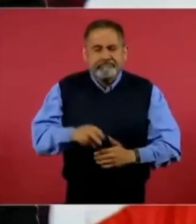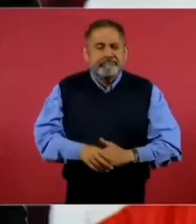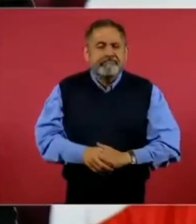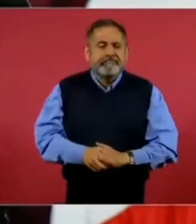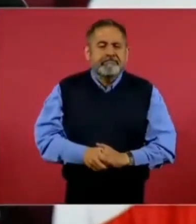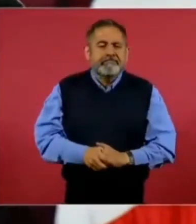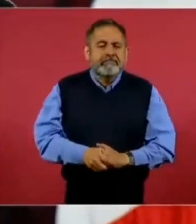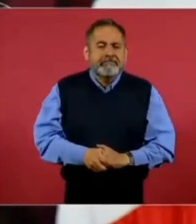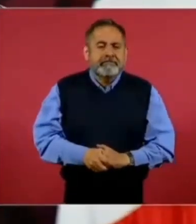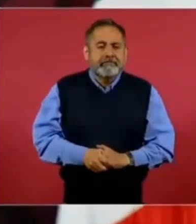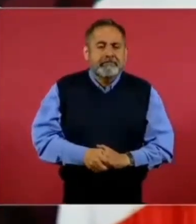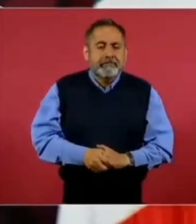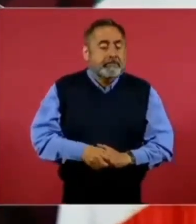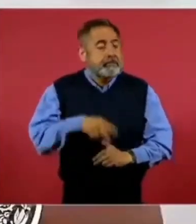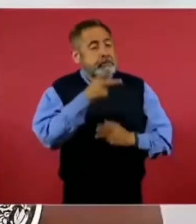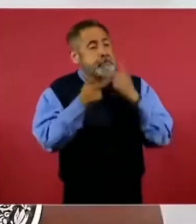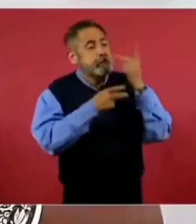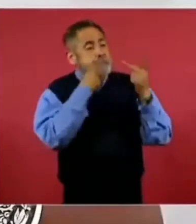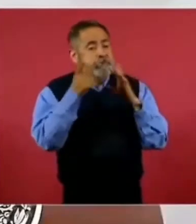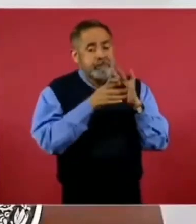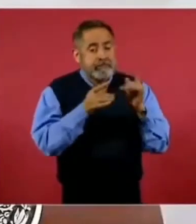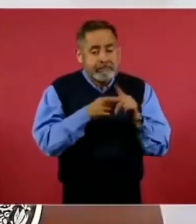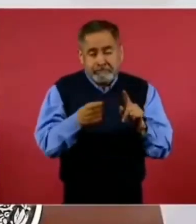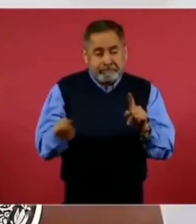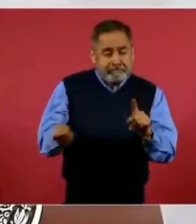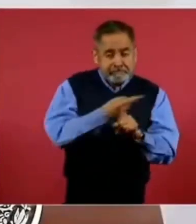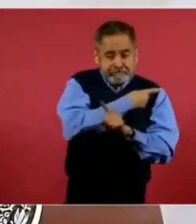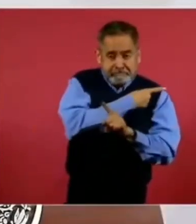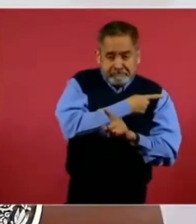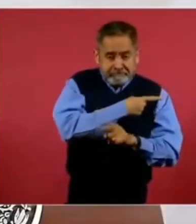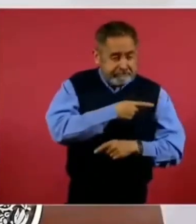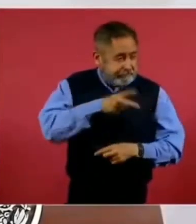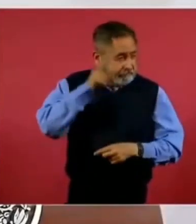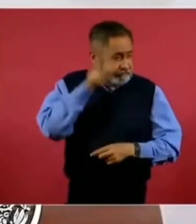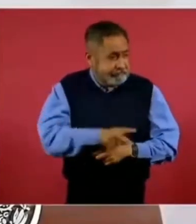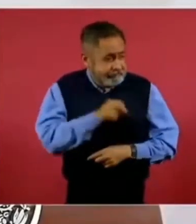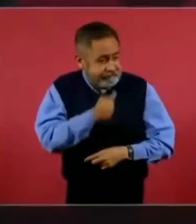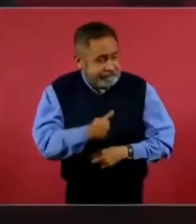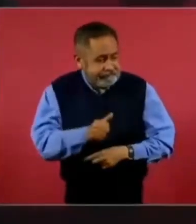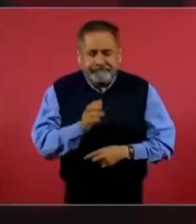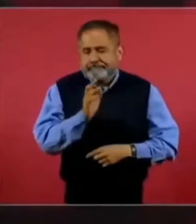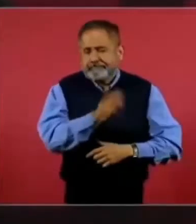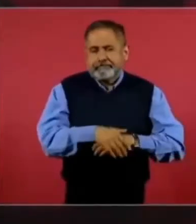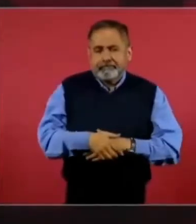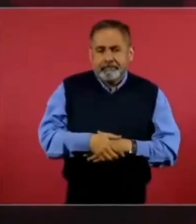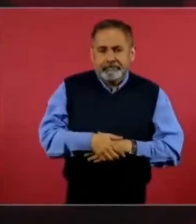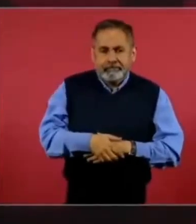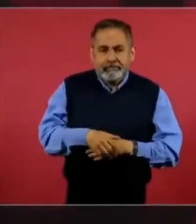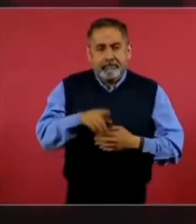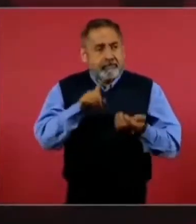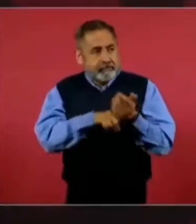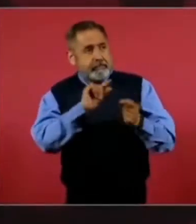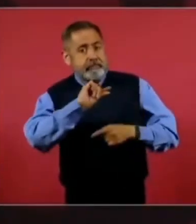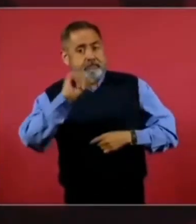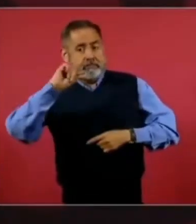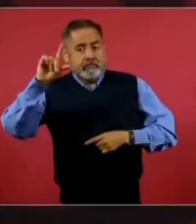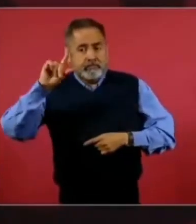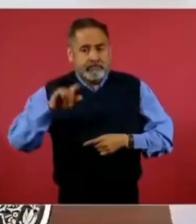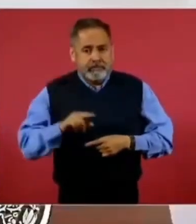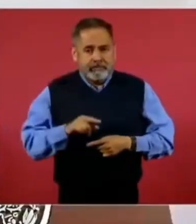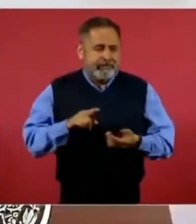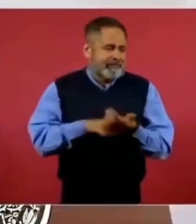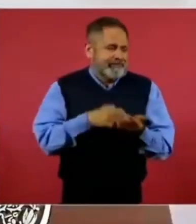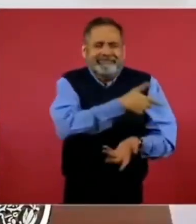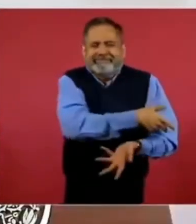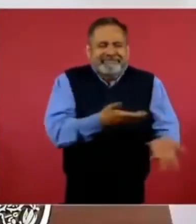Y si dicen algo que no corresponde a la realidad, pero si lo dice una autoridad, no Anabel